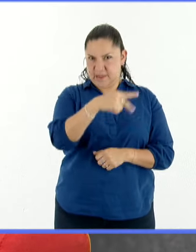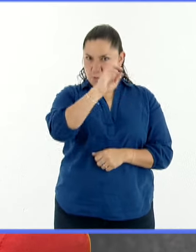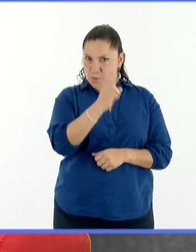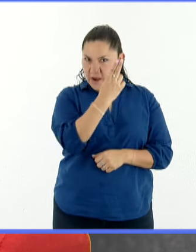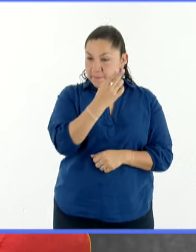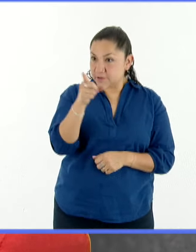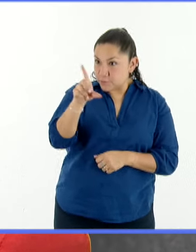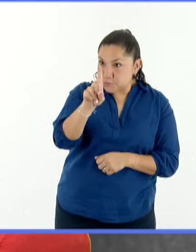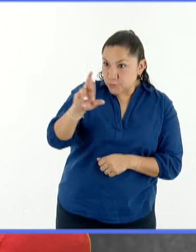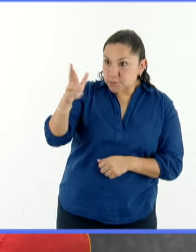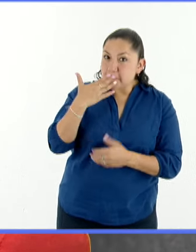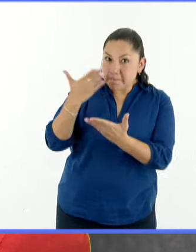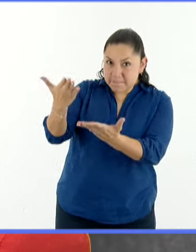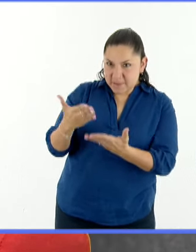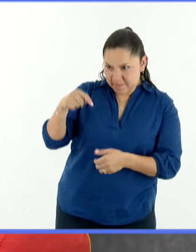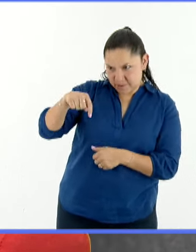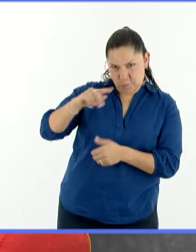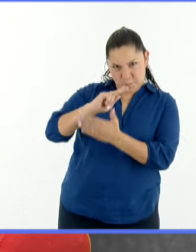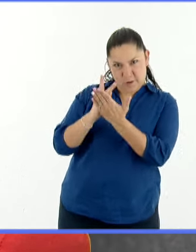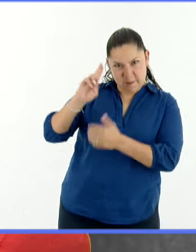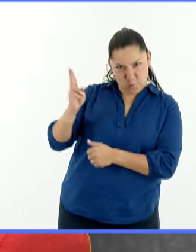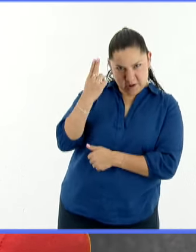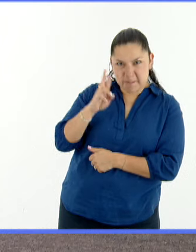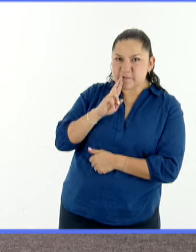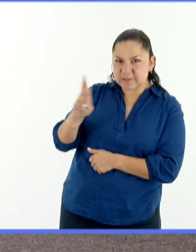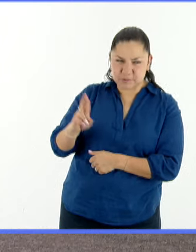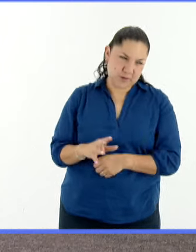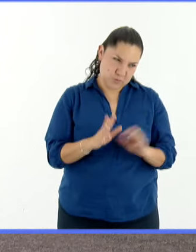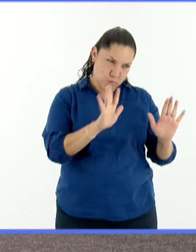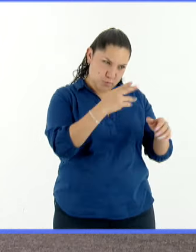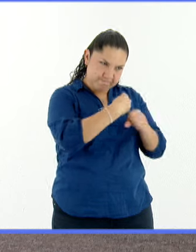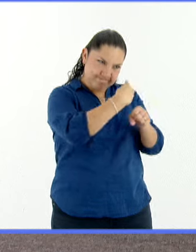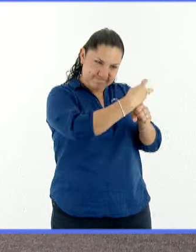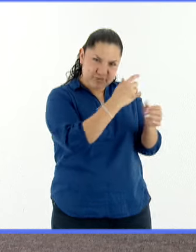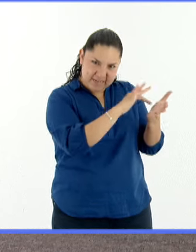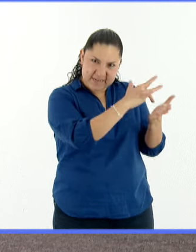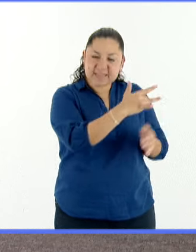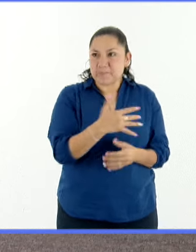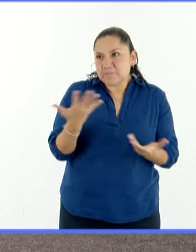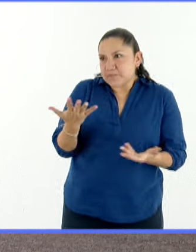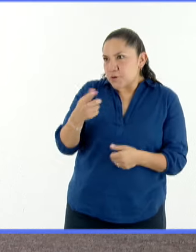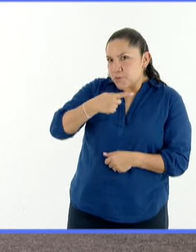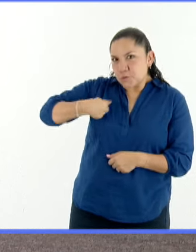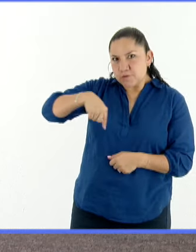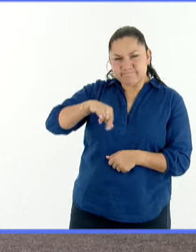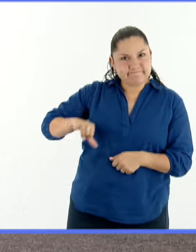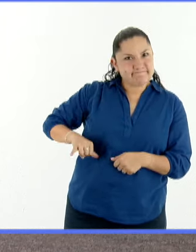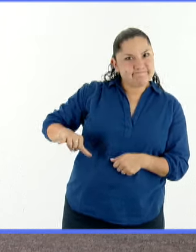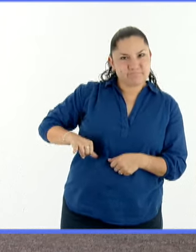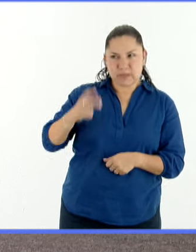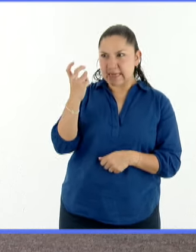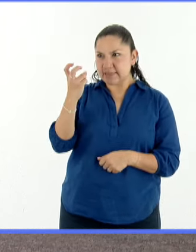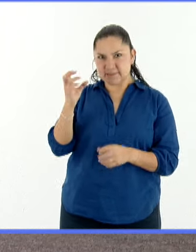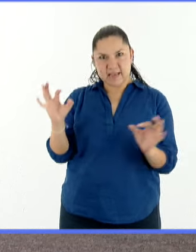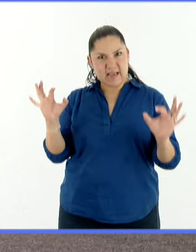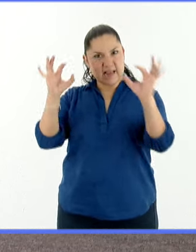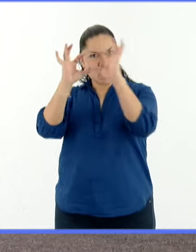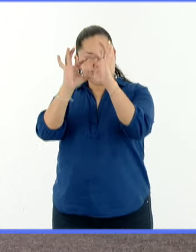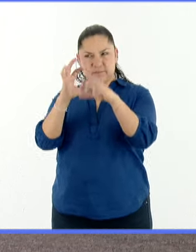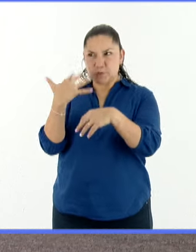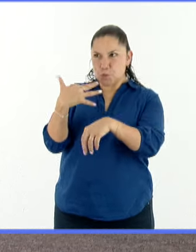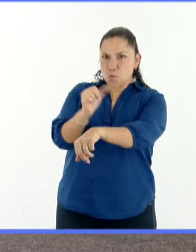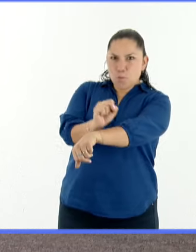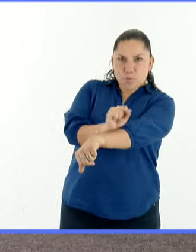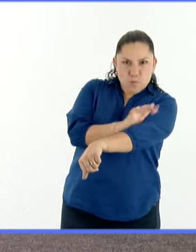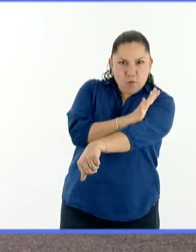bienvenido a la UNAM Responde. Gracias por la invitación. Pues es un gusto que esté aquí con nosotros para hablar de esto que nos tienen, verdad, muy emocionados y seguramente sucede